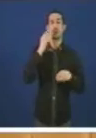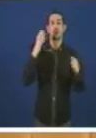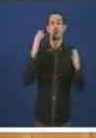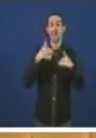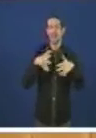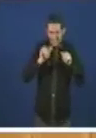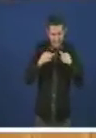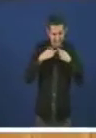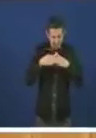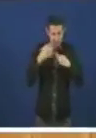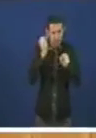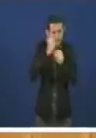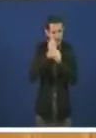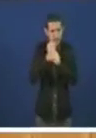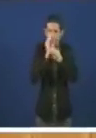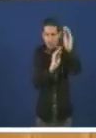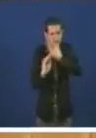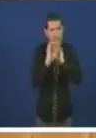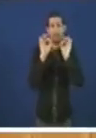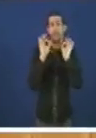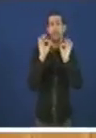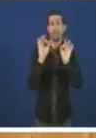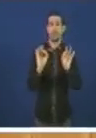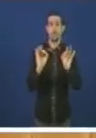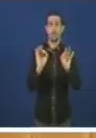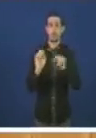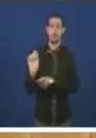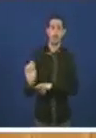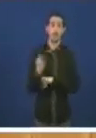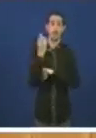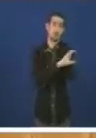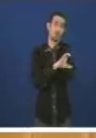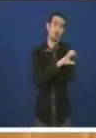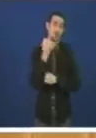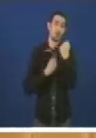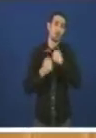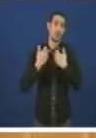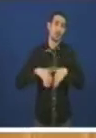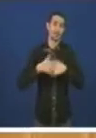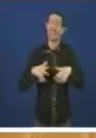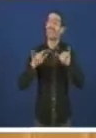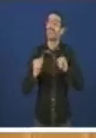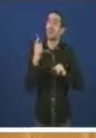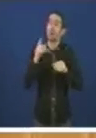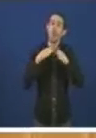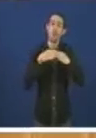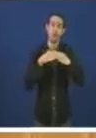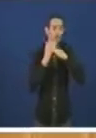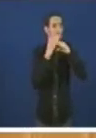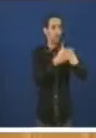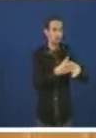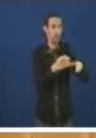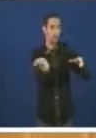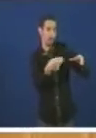gradas. Por primeira vez. Outro éxito do Consellerio de Economía e Industria. Ningún buque en gradas. Xa esta ano non pode facer